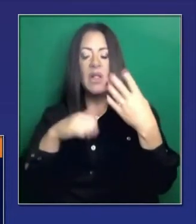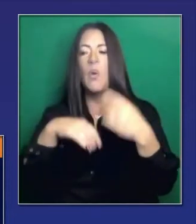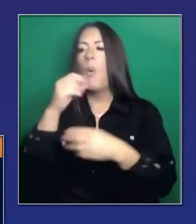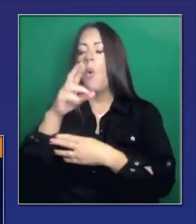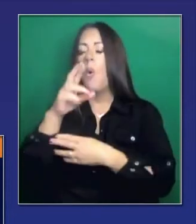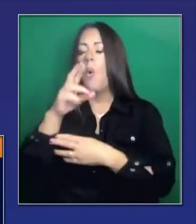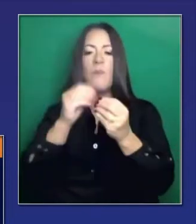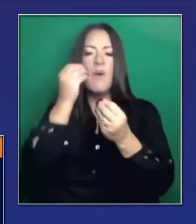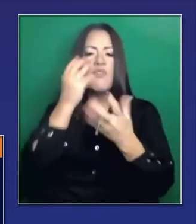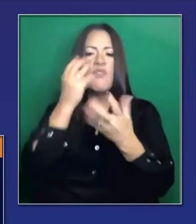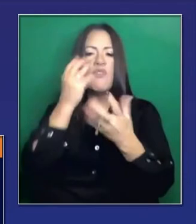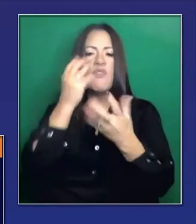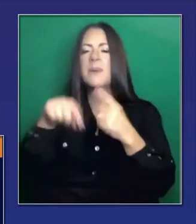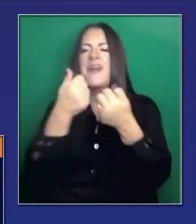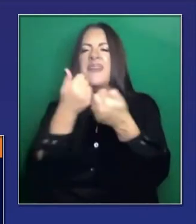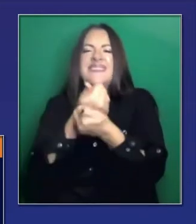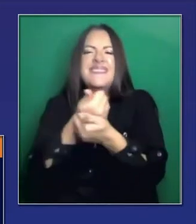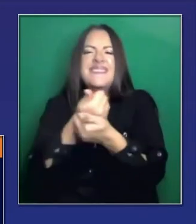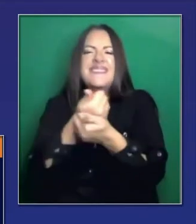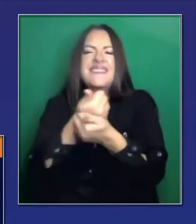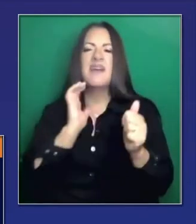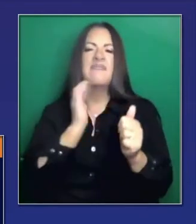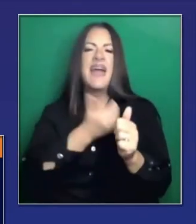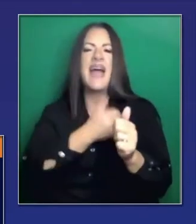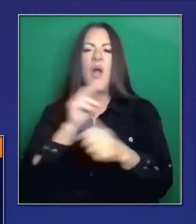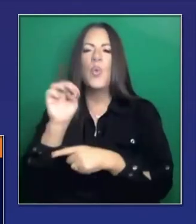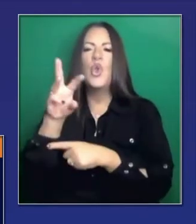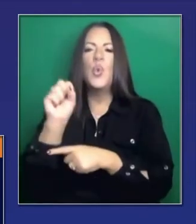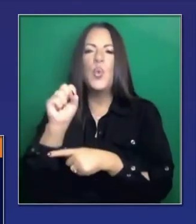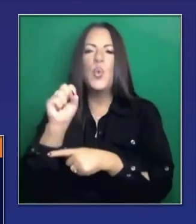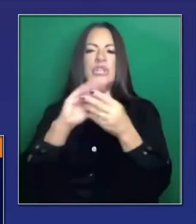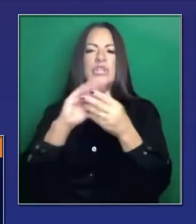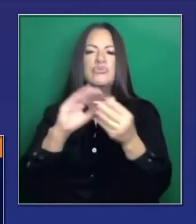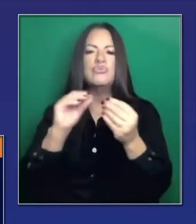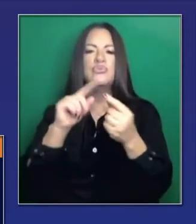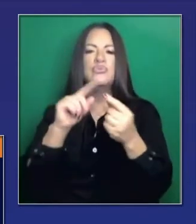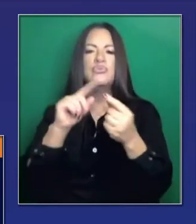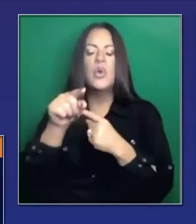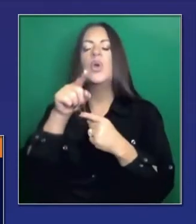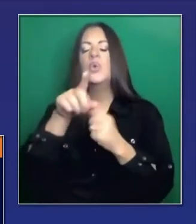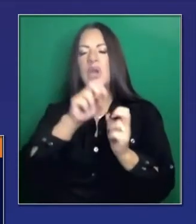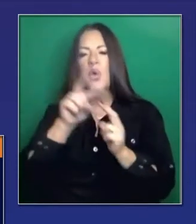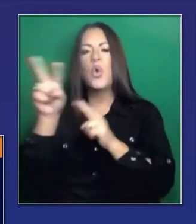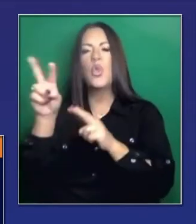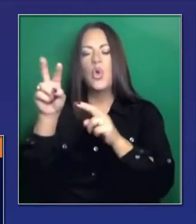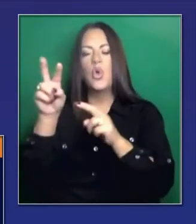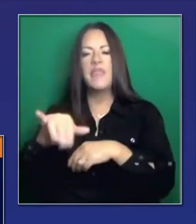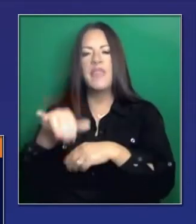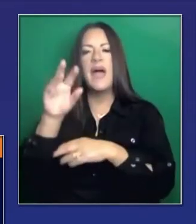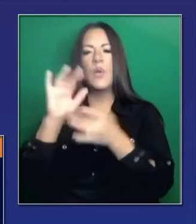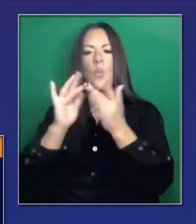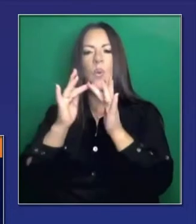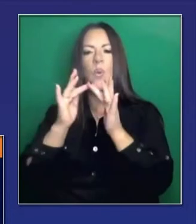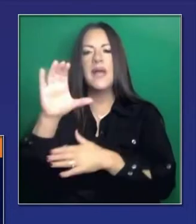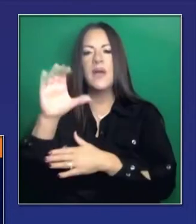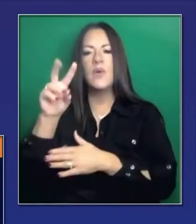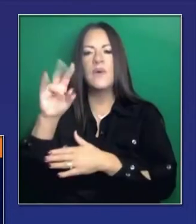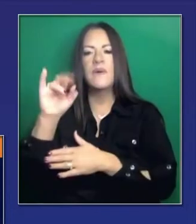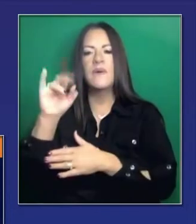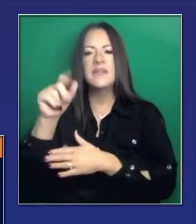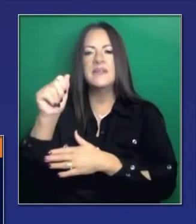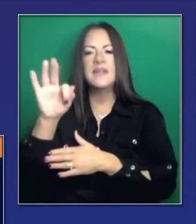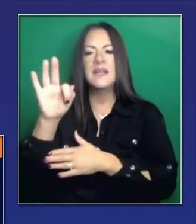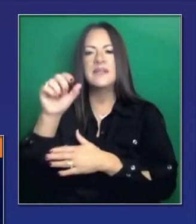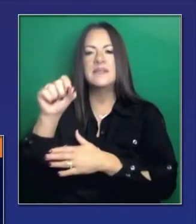recuerdo que pueden visitar el sitio web en cualquier momento y ustedes informarse. Presentamos esta semana la legislatura del